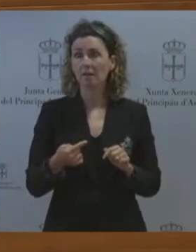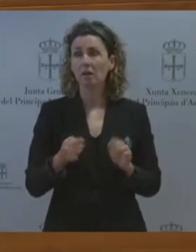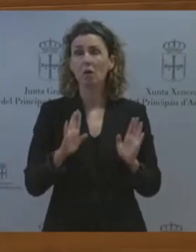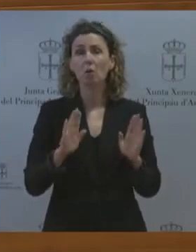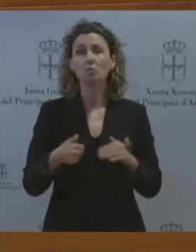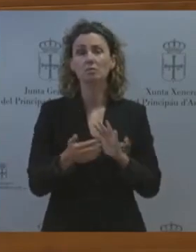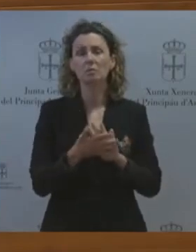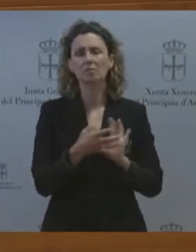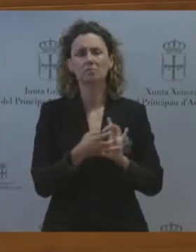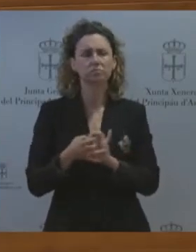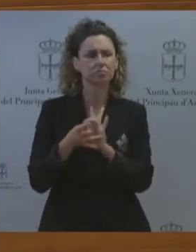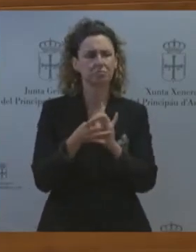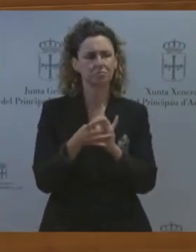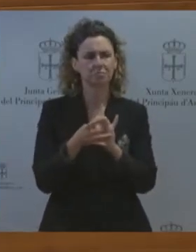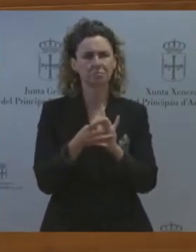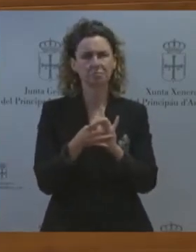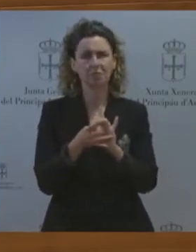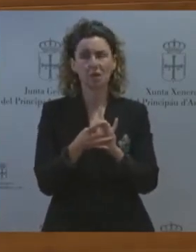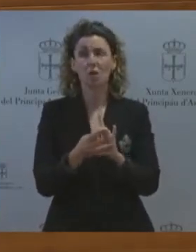atlántico en su discurso